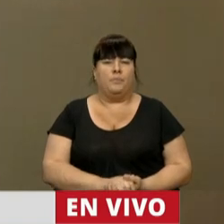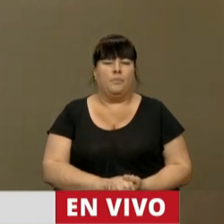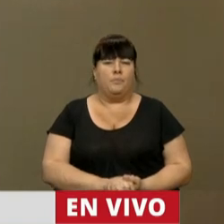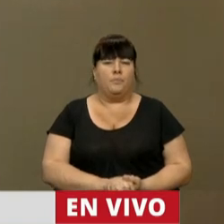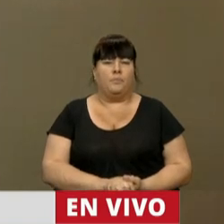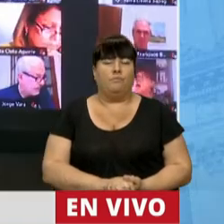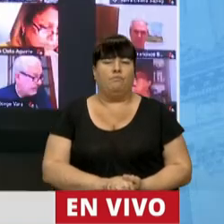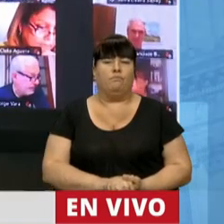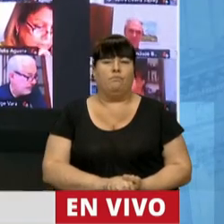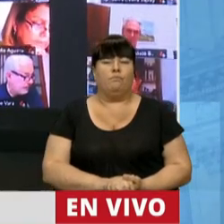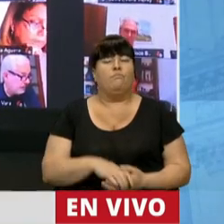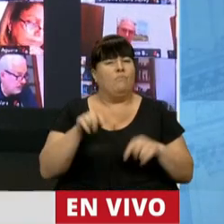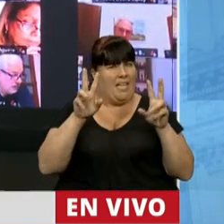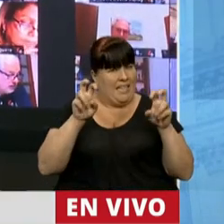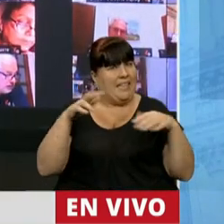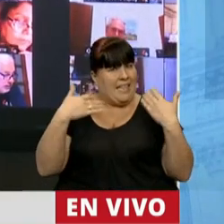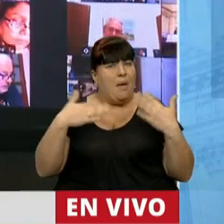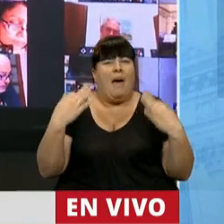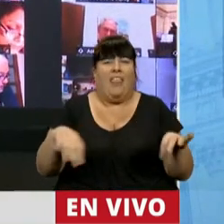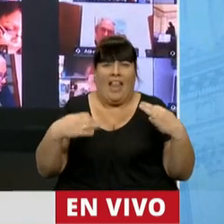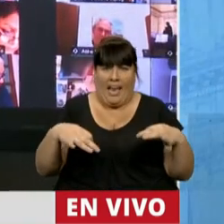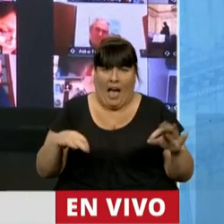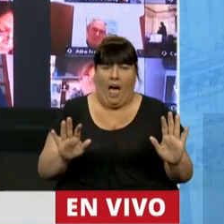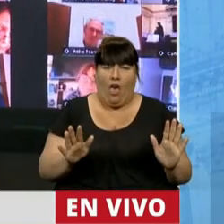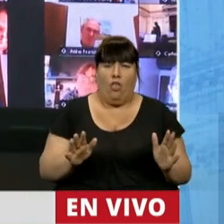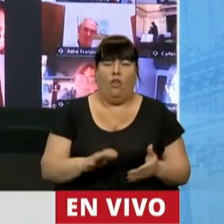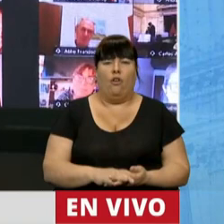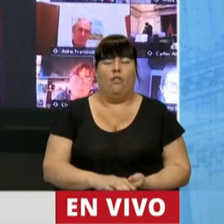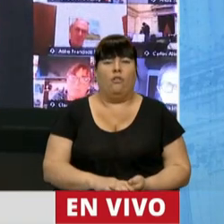Es un tema terriblemente sensible, señor presidente.